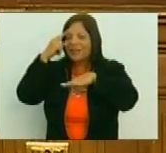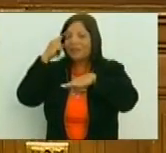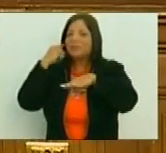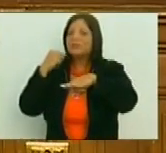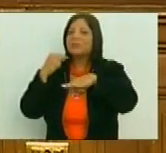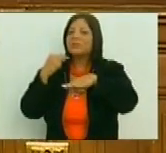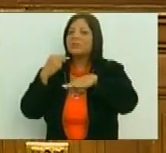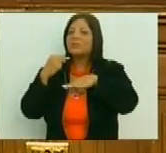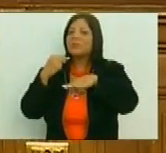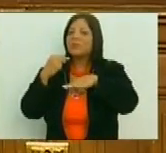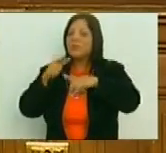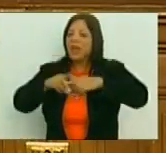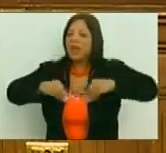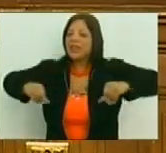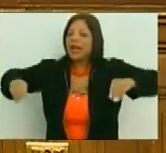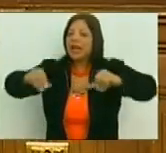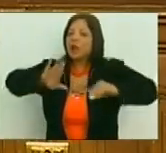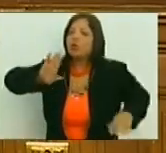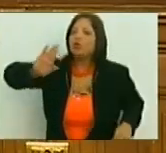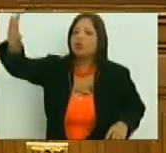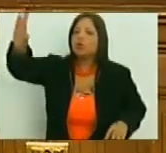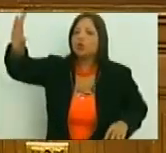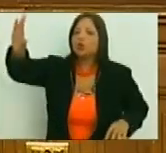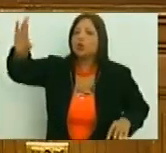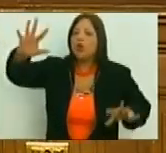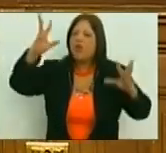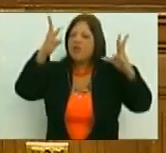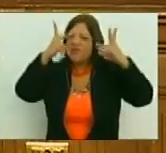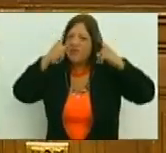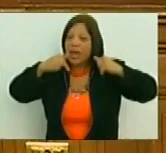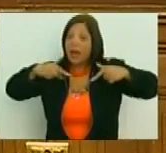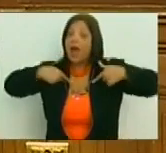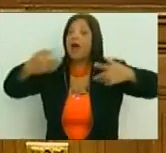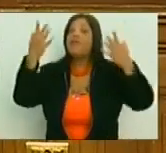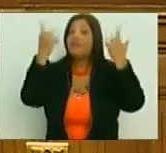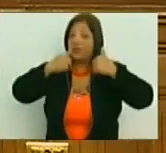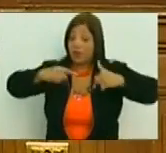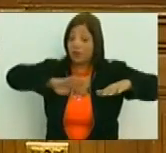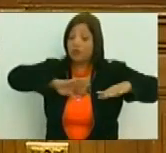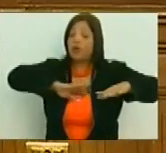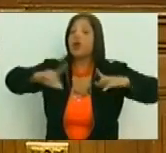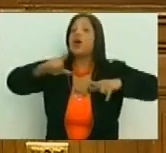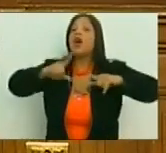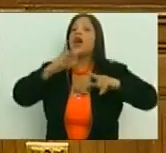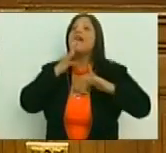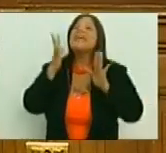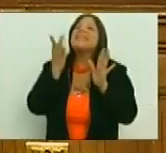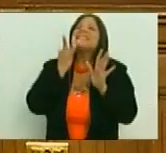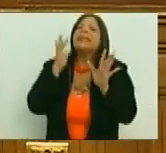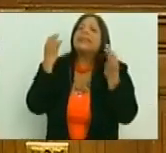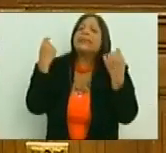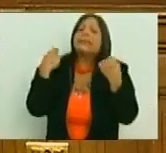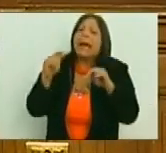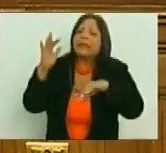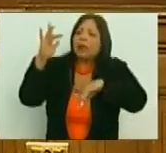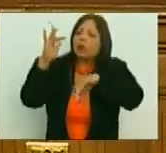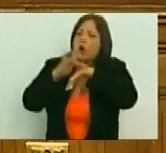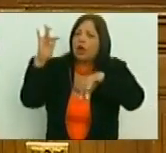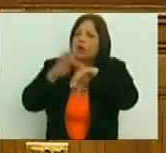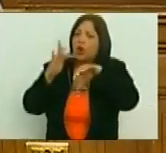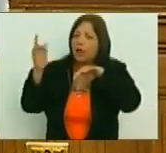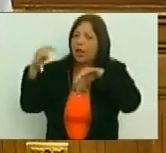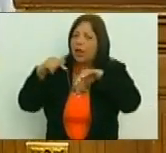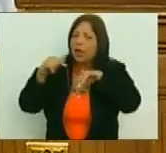en su terreno son unas fieras resueltas y que si llegasen a ser bien mandados